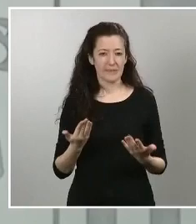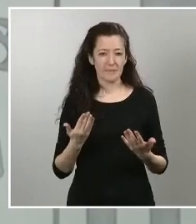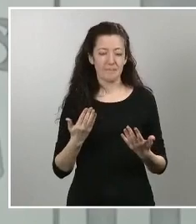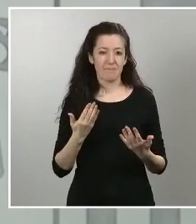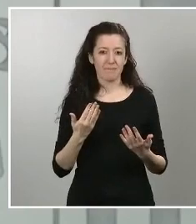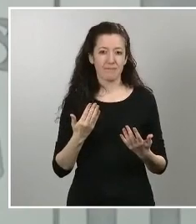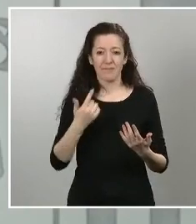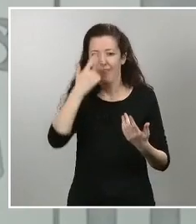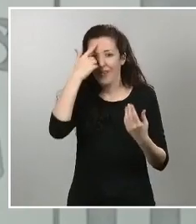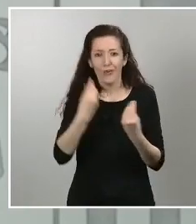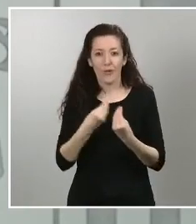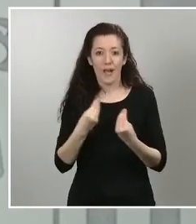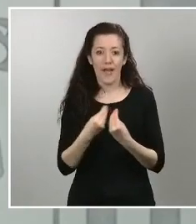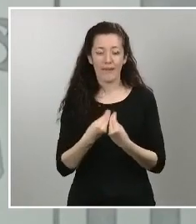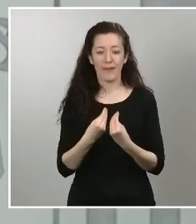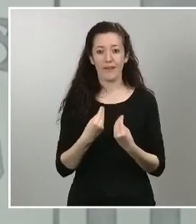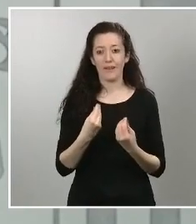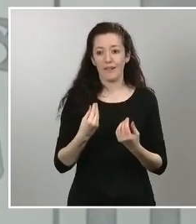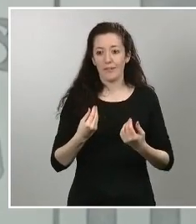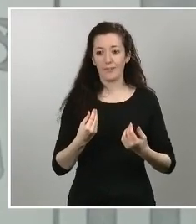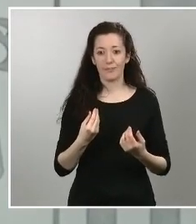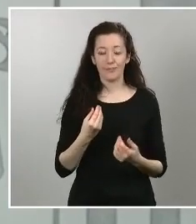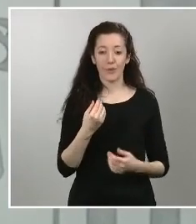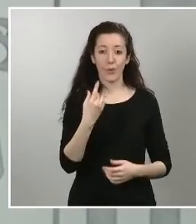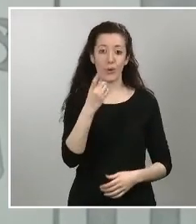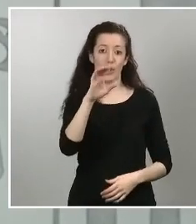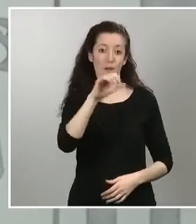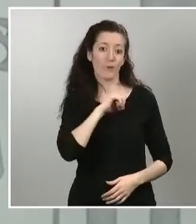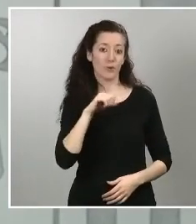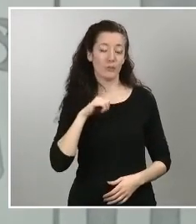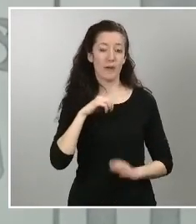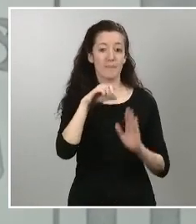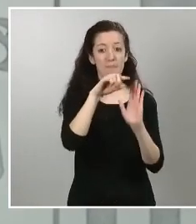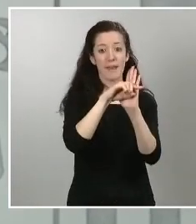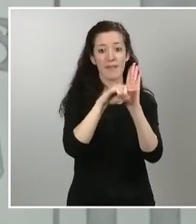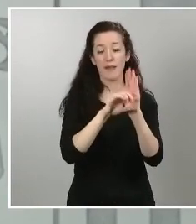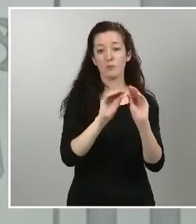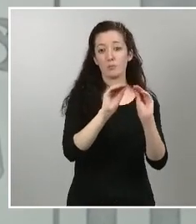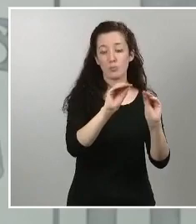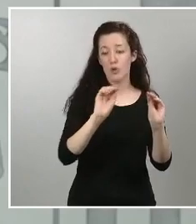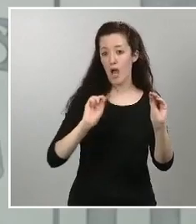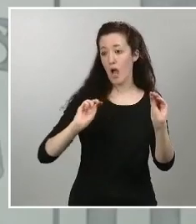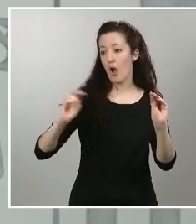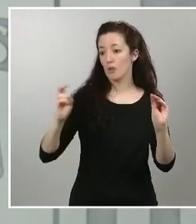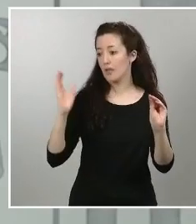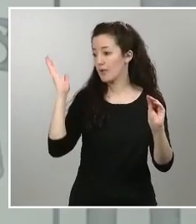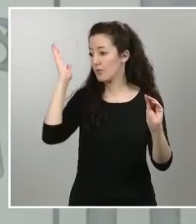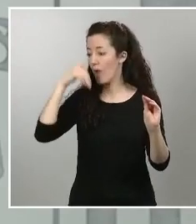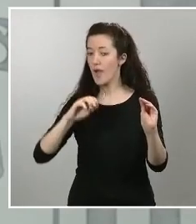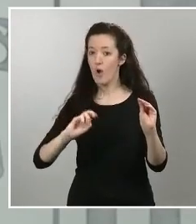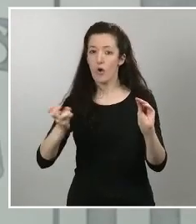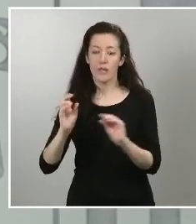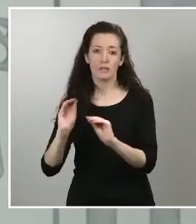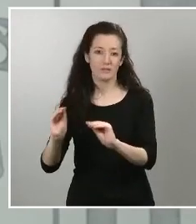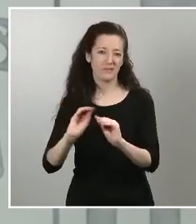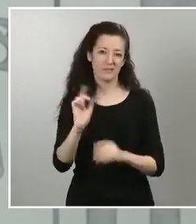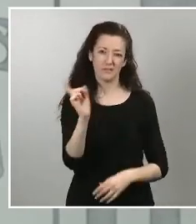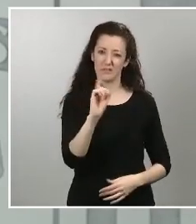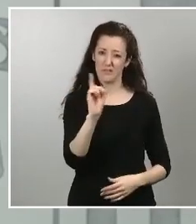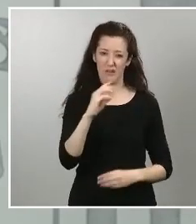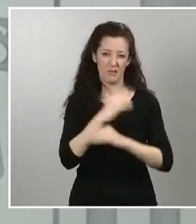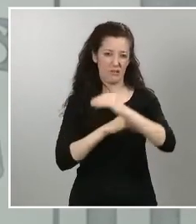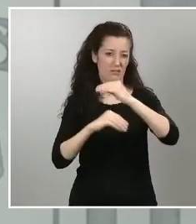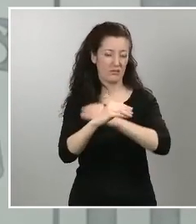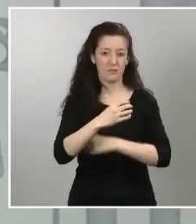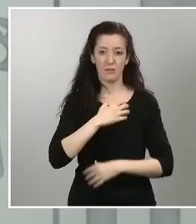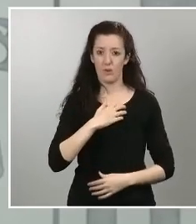medidas en concreto porque el virus se expande se contagia y por tanto no podemos hacer ningún tipo de diferenciación entre